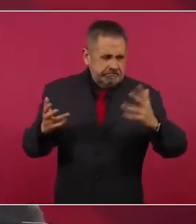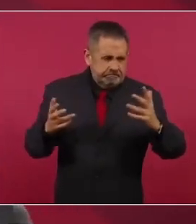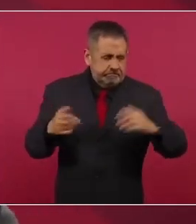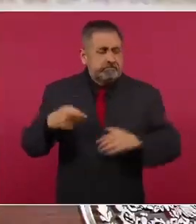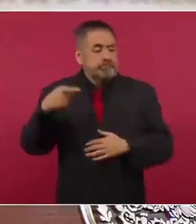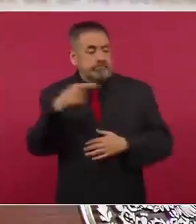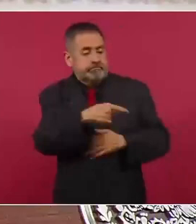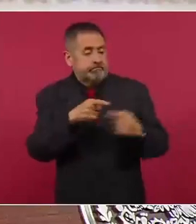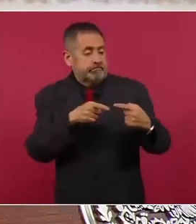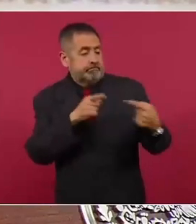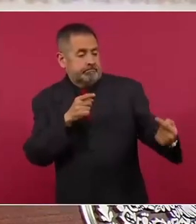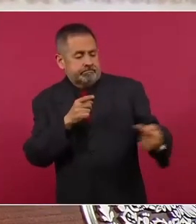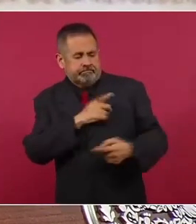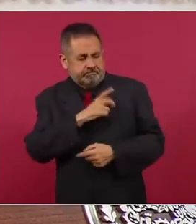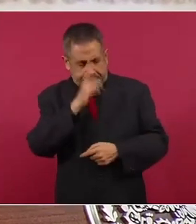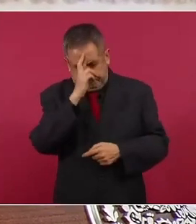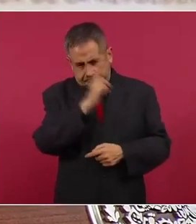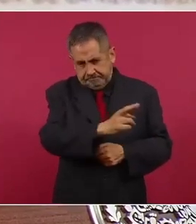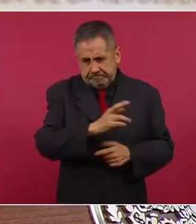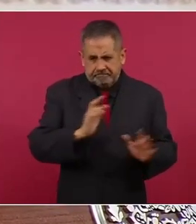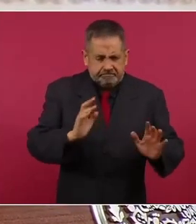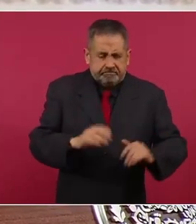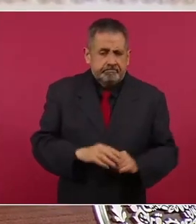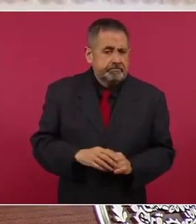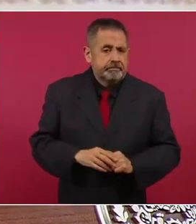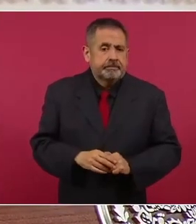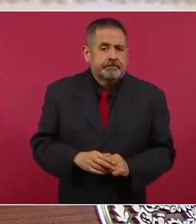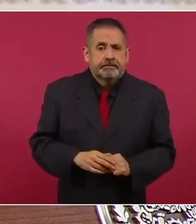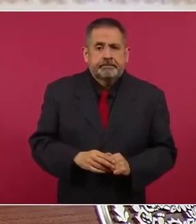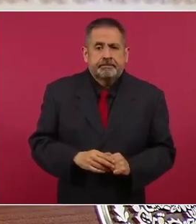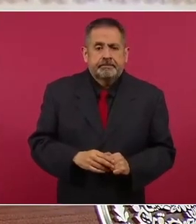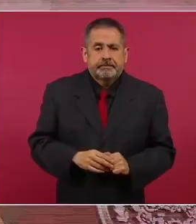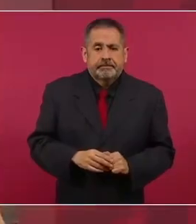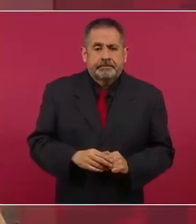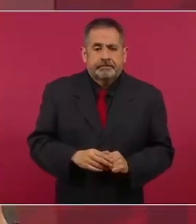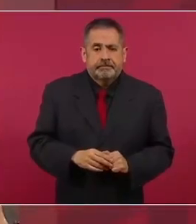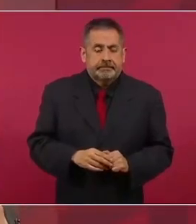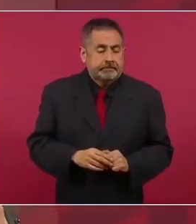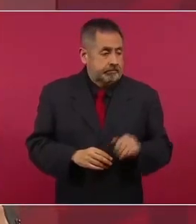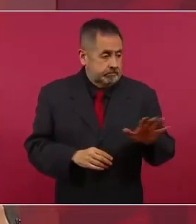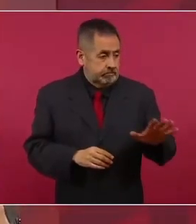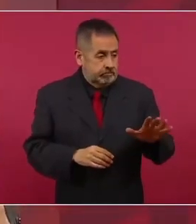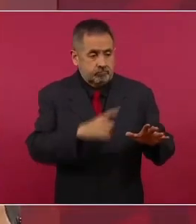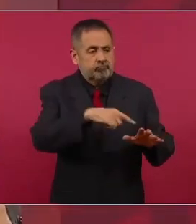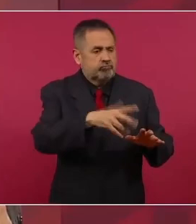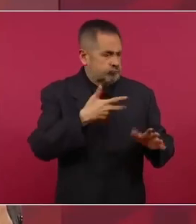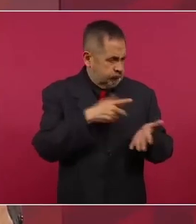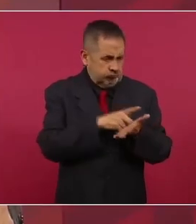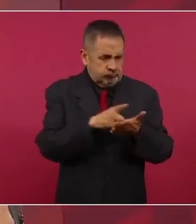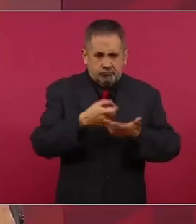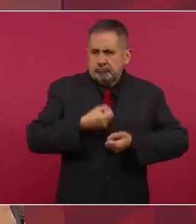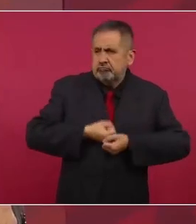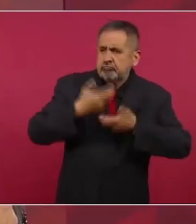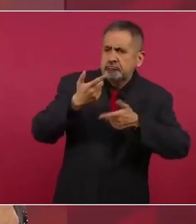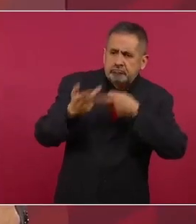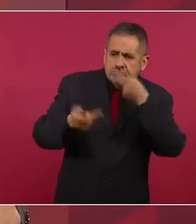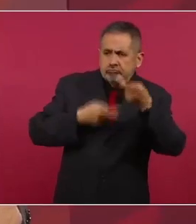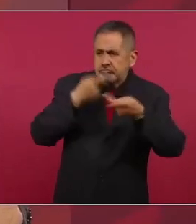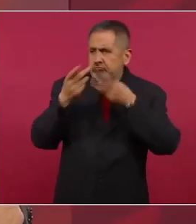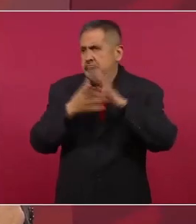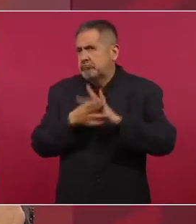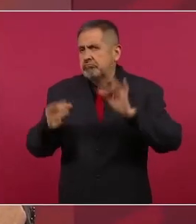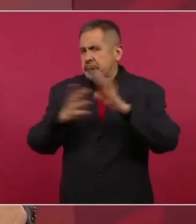nuestros adversarios y que se les garantice su derecho de manifestación, su derecho a